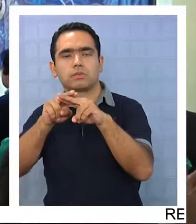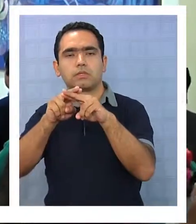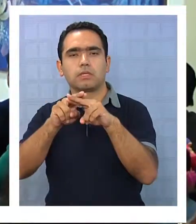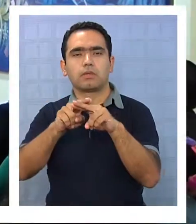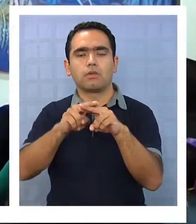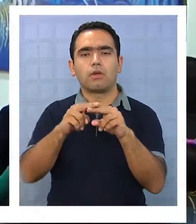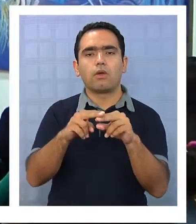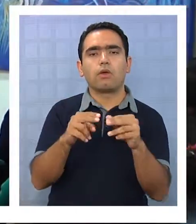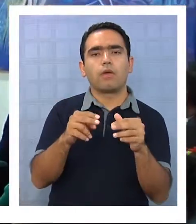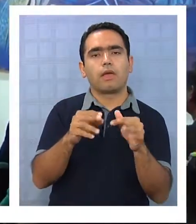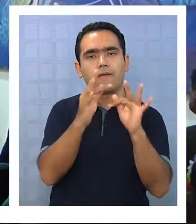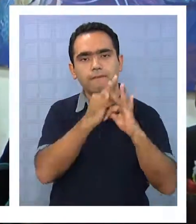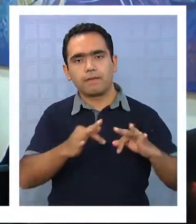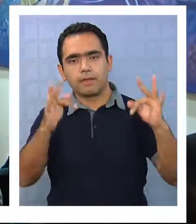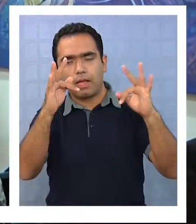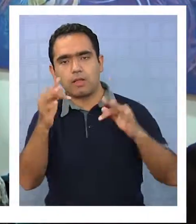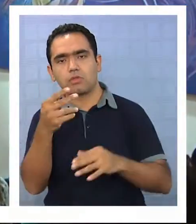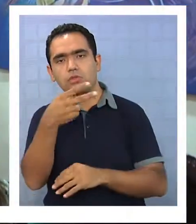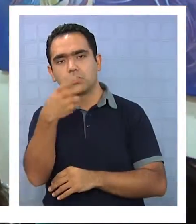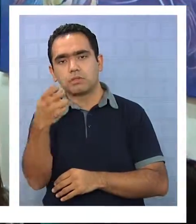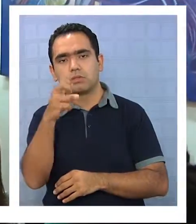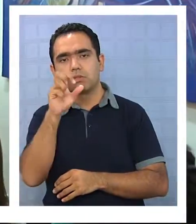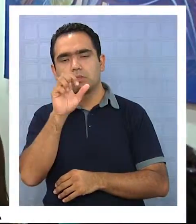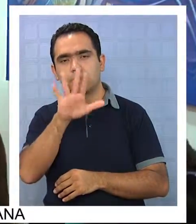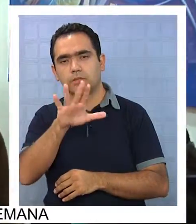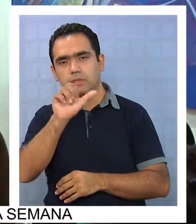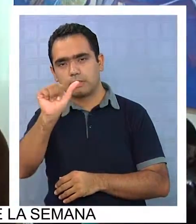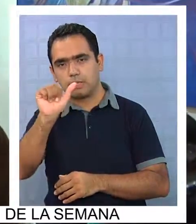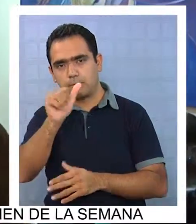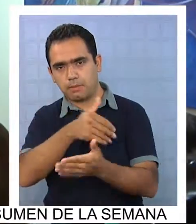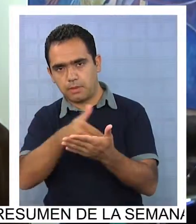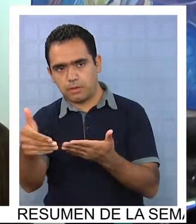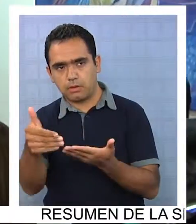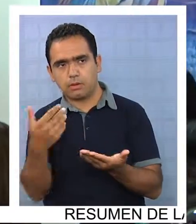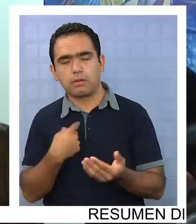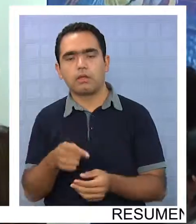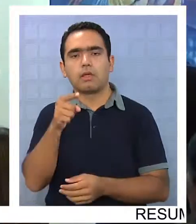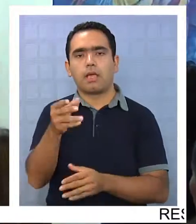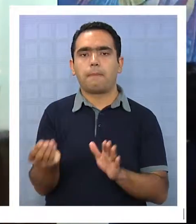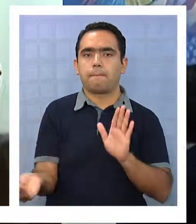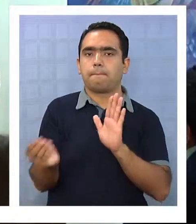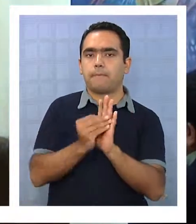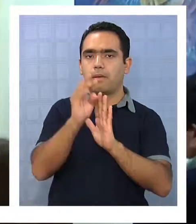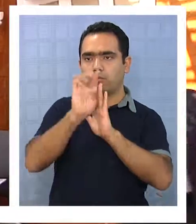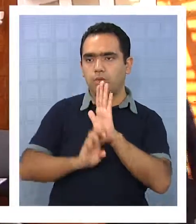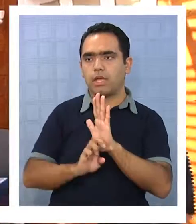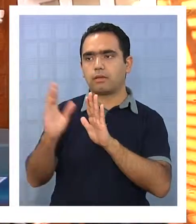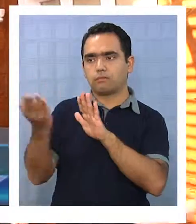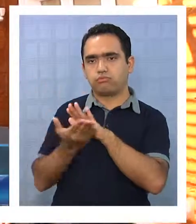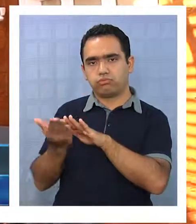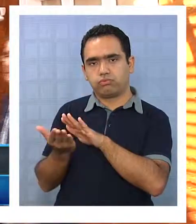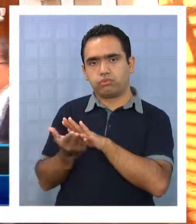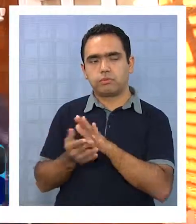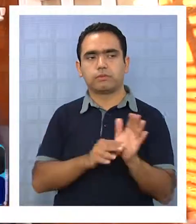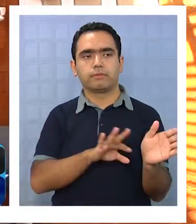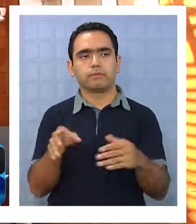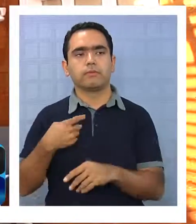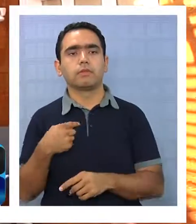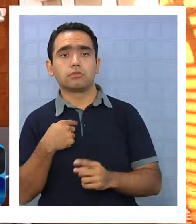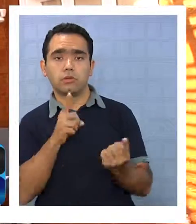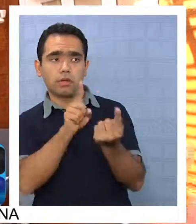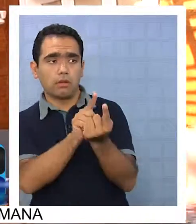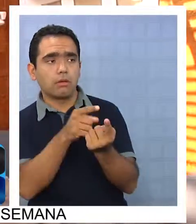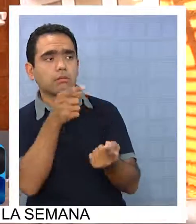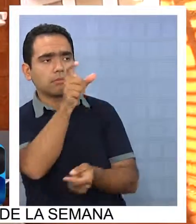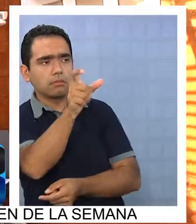656 millones, es importante destacar que ingresa una mayor cantidad de proyectos. Gente estaba conversando recién con una persona que